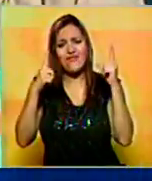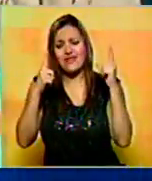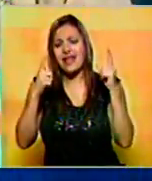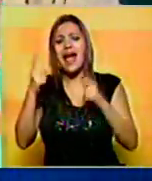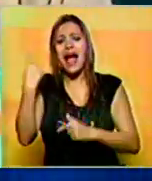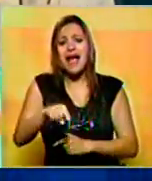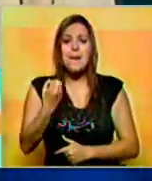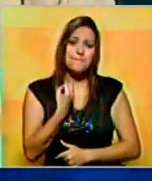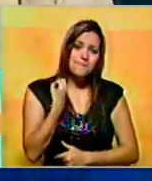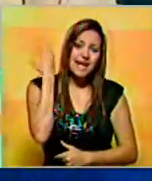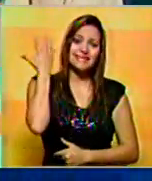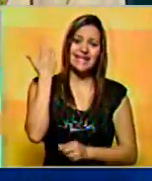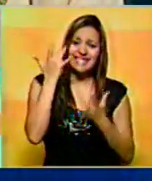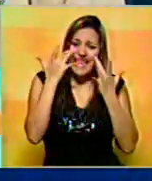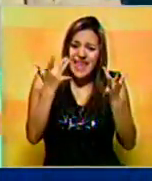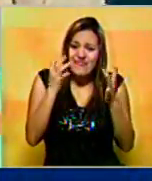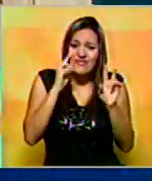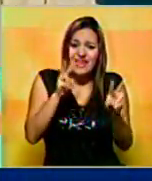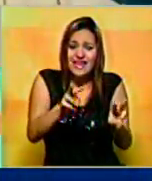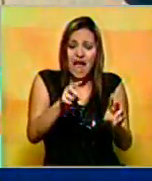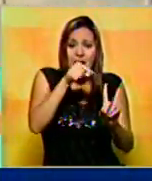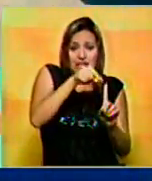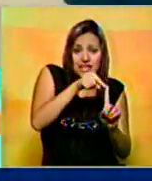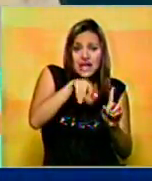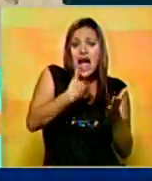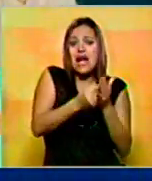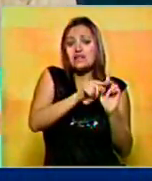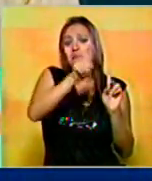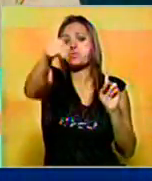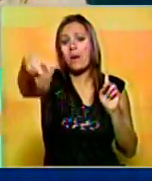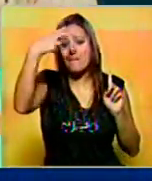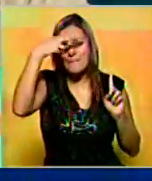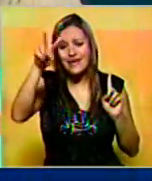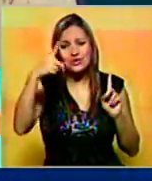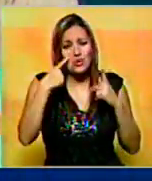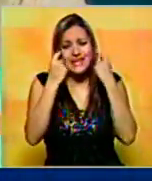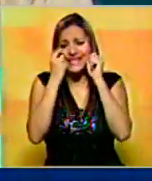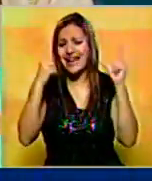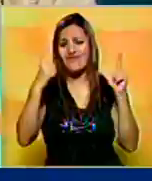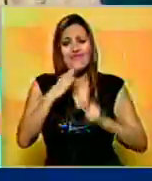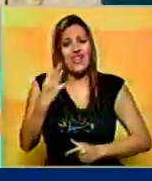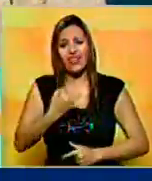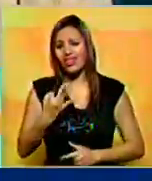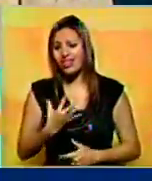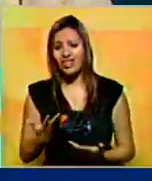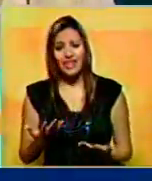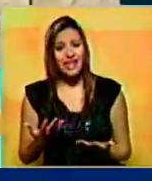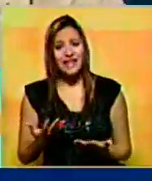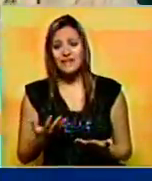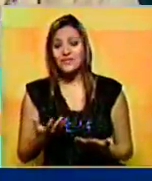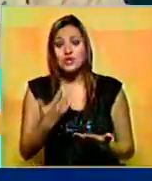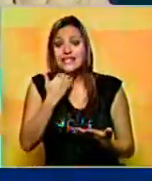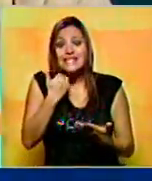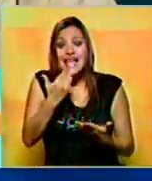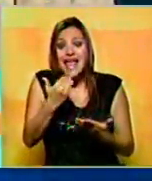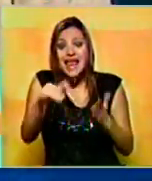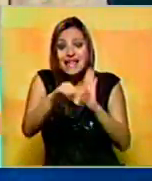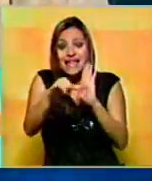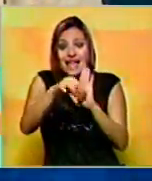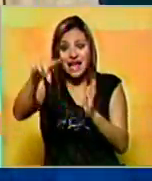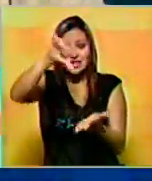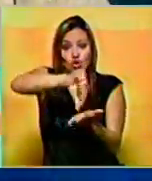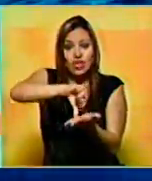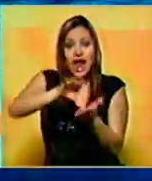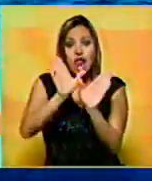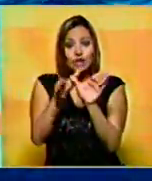grises en su viaje desde Alaska hasta México. Es increíble de ver eso. Y están cerca de la ciudad aquí